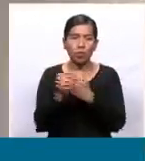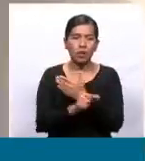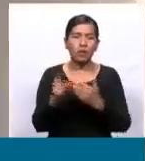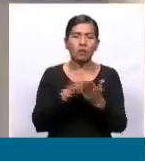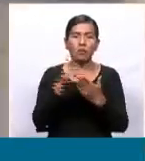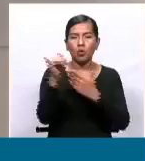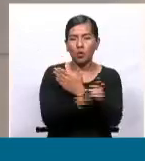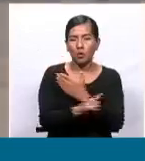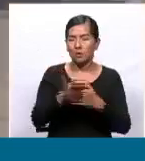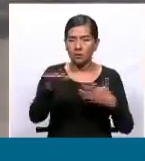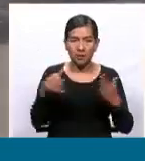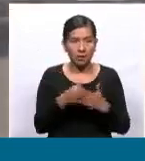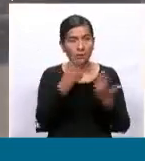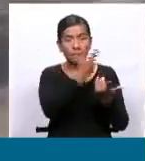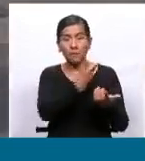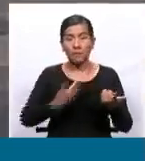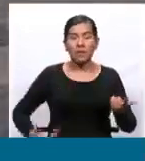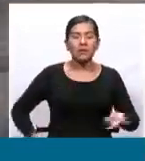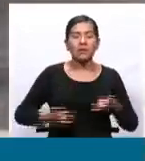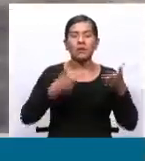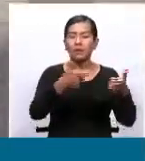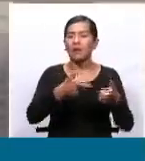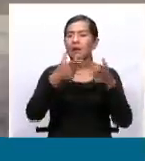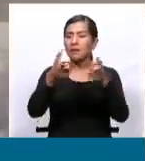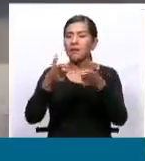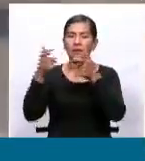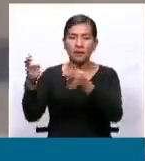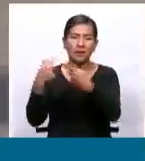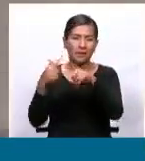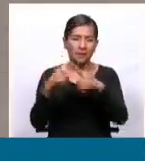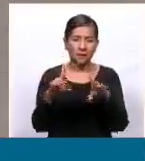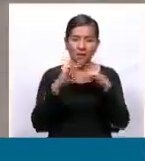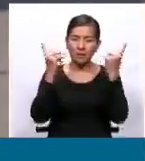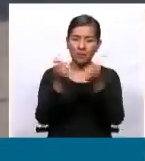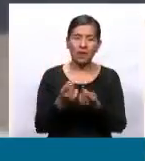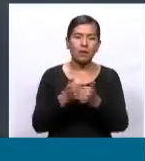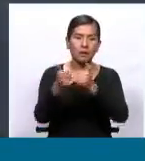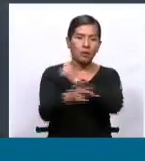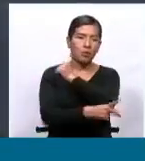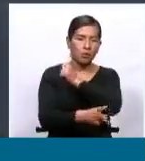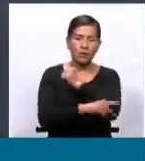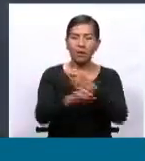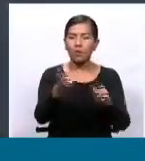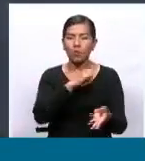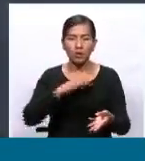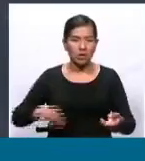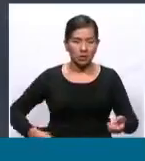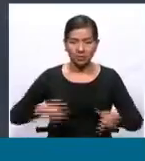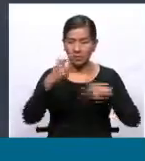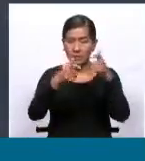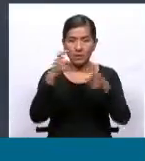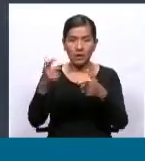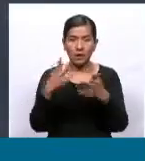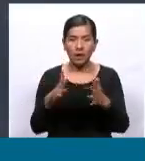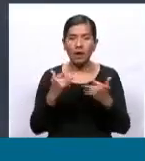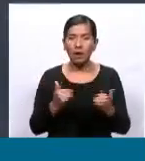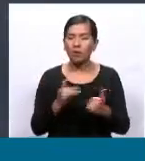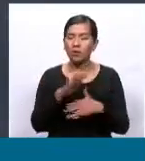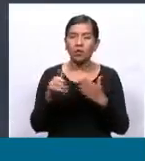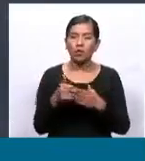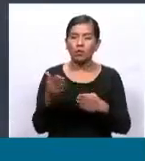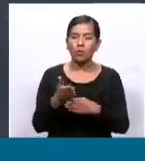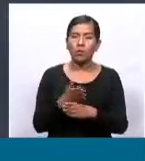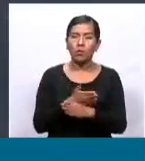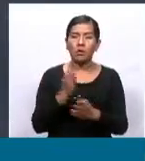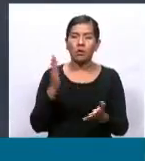que el presidente ha estado entregando en los diferentes departamentos, en las diferentes provincias, en los diferentes municipios, se vayan de a poco